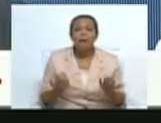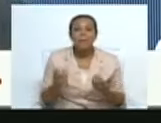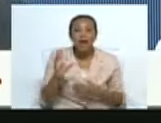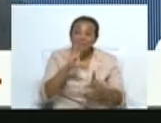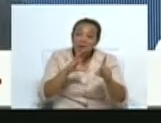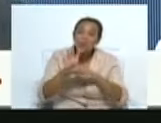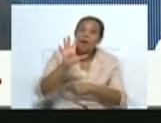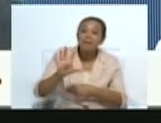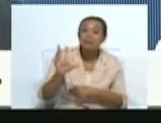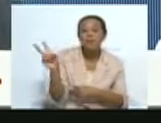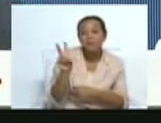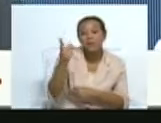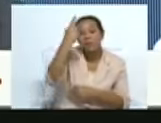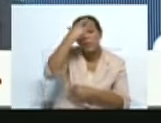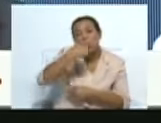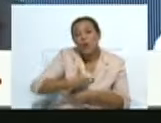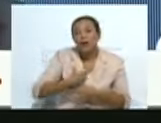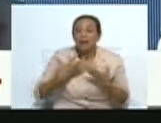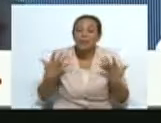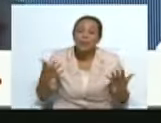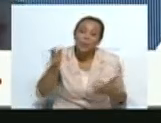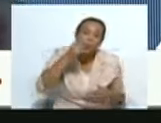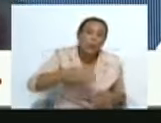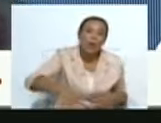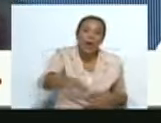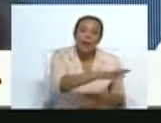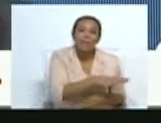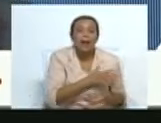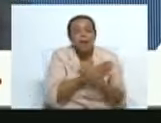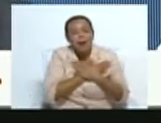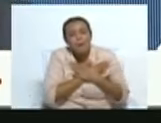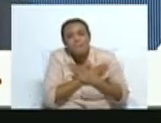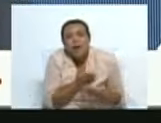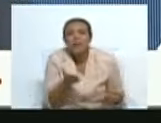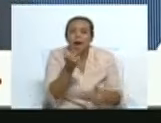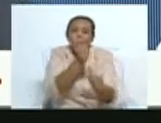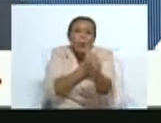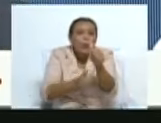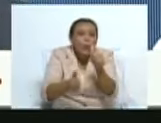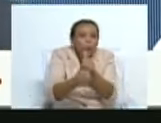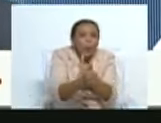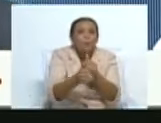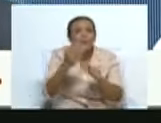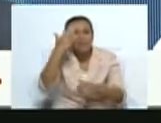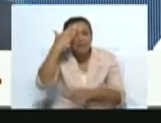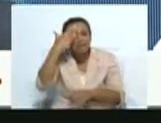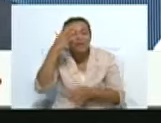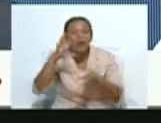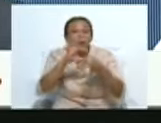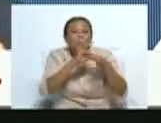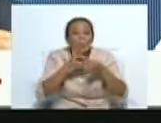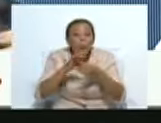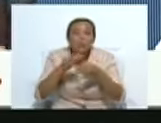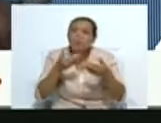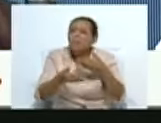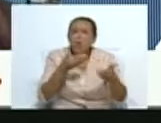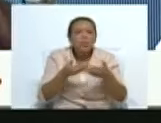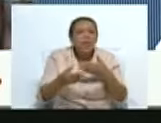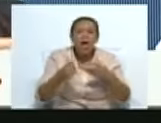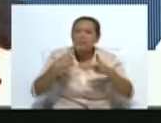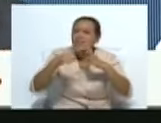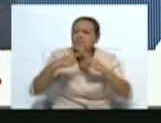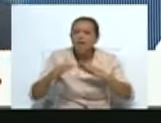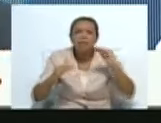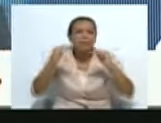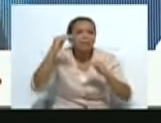la cultura y eso es la belleza de nuestros pueblos. Tenemos la hermandad, la maravilla de sabernos unidos unos a otros y que cualquiera sea el